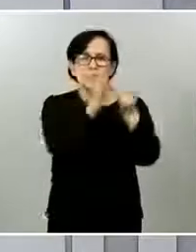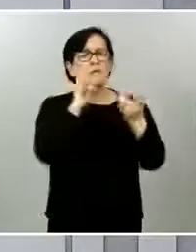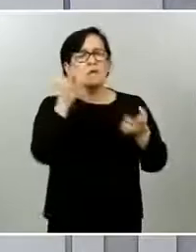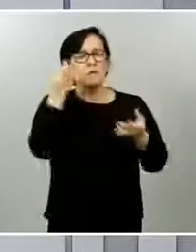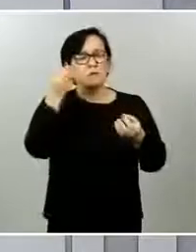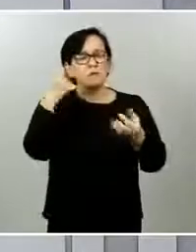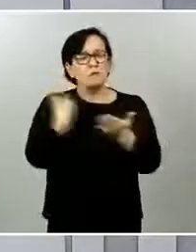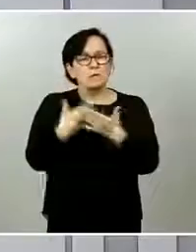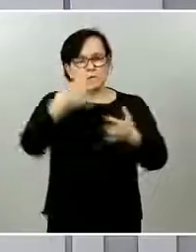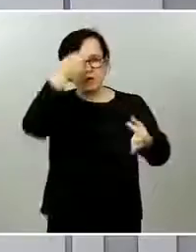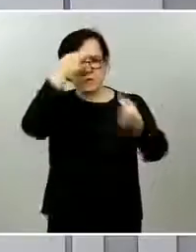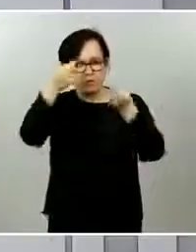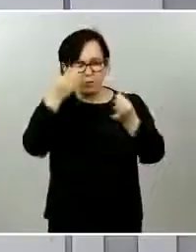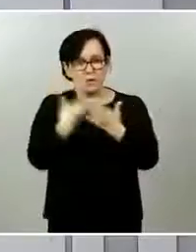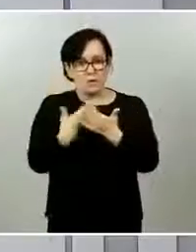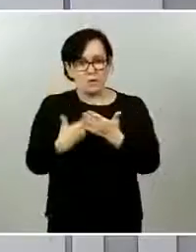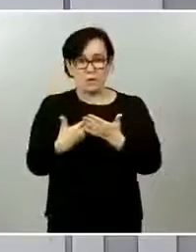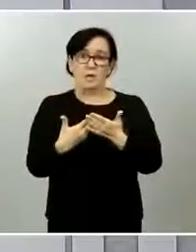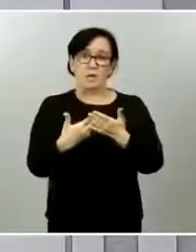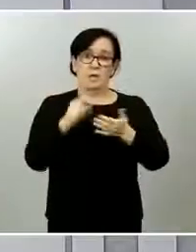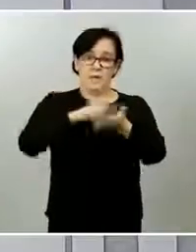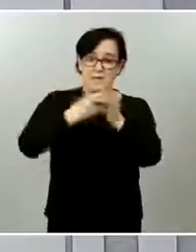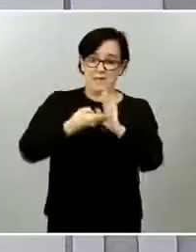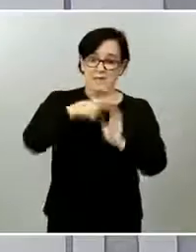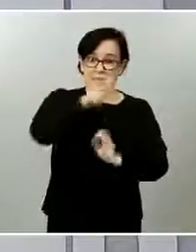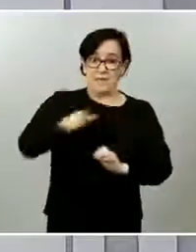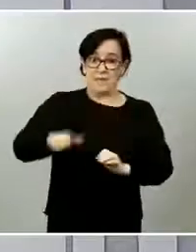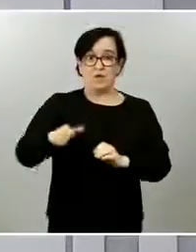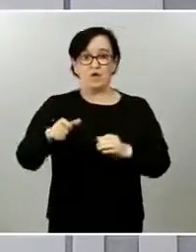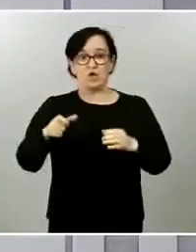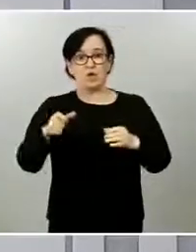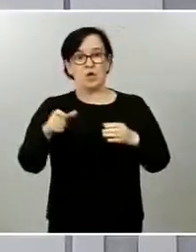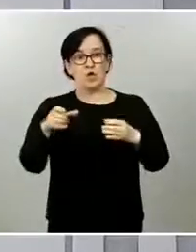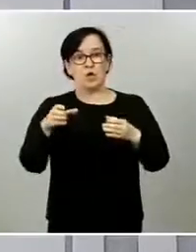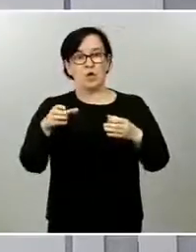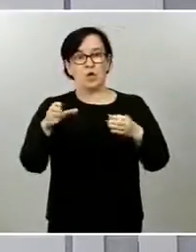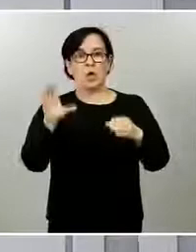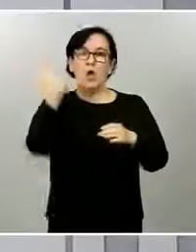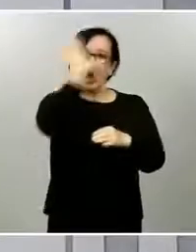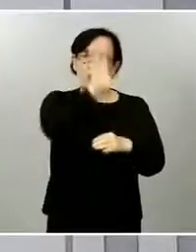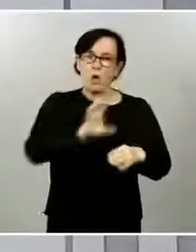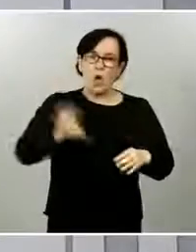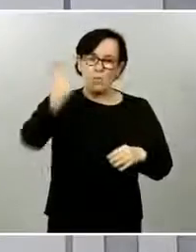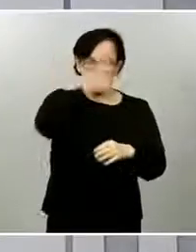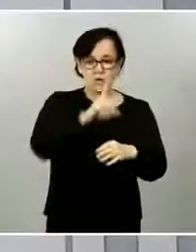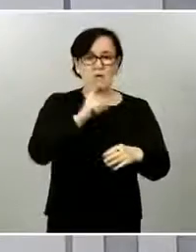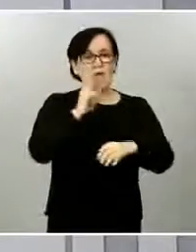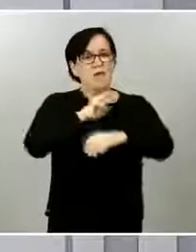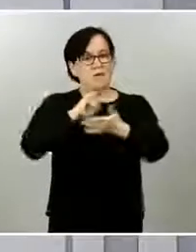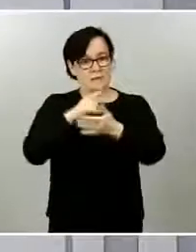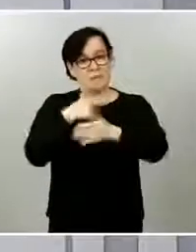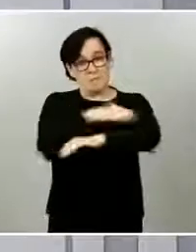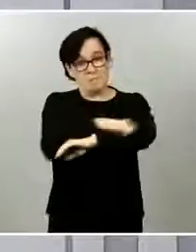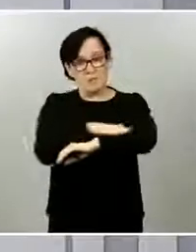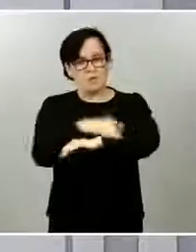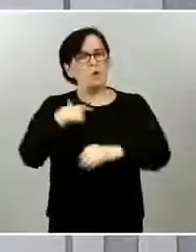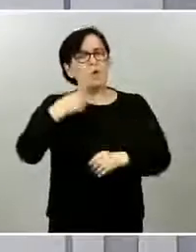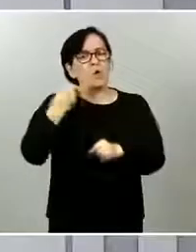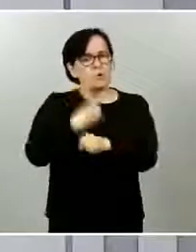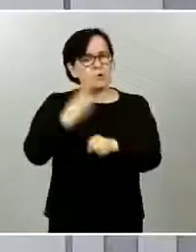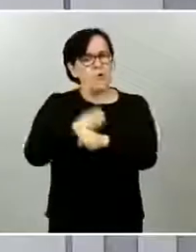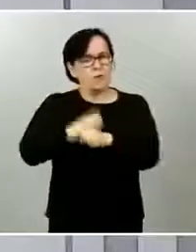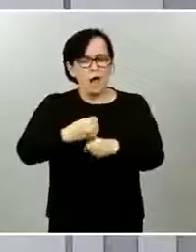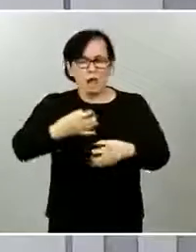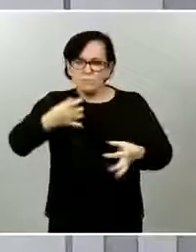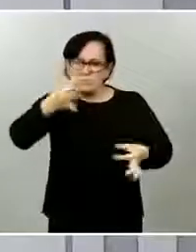intenso de los últimos días, con muchas reuniones bilaterales, en las que se han podido constatar los criterios por